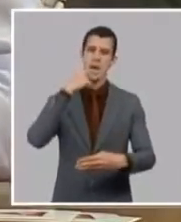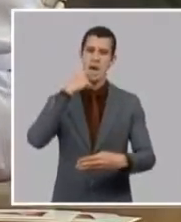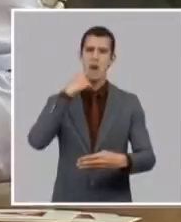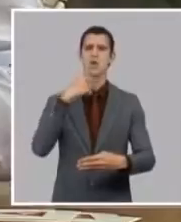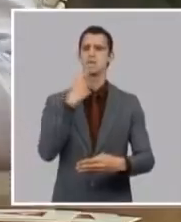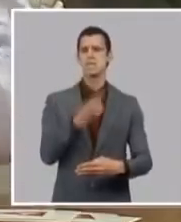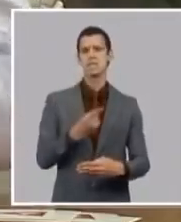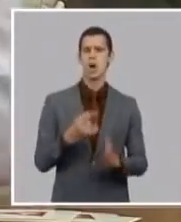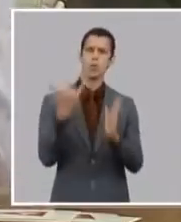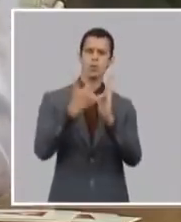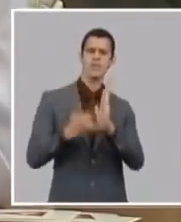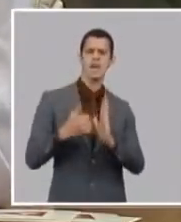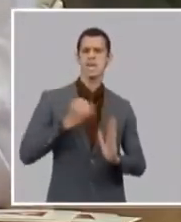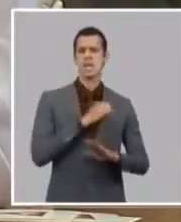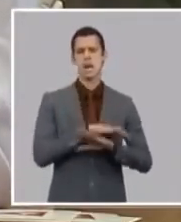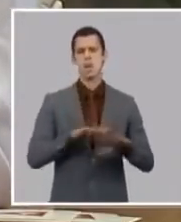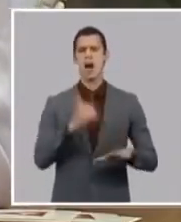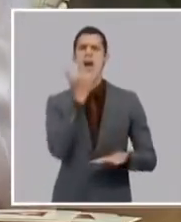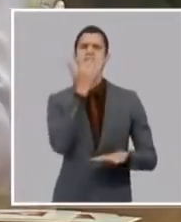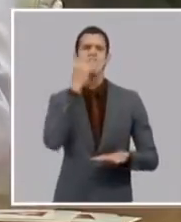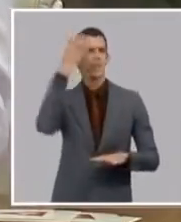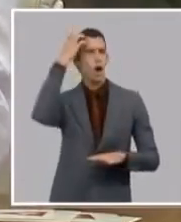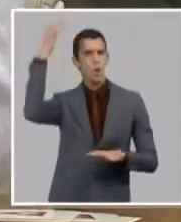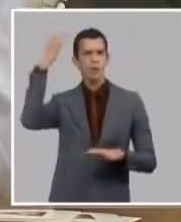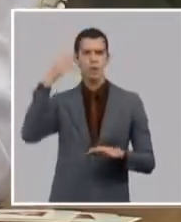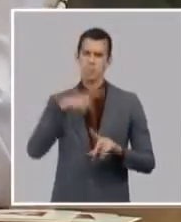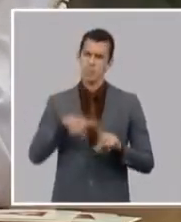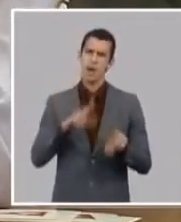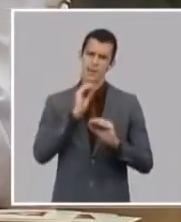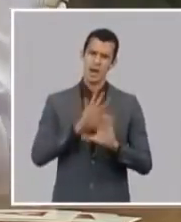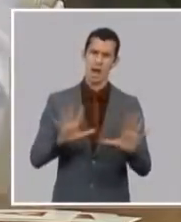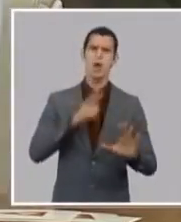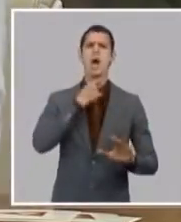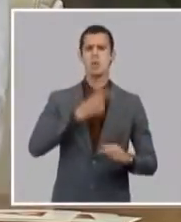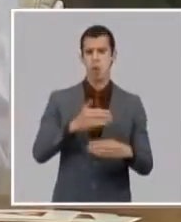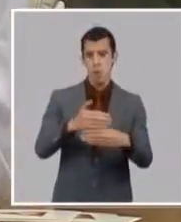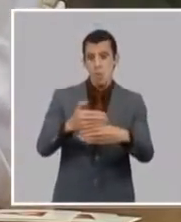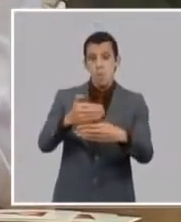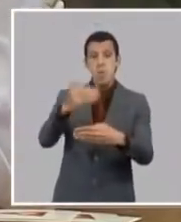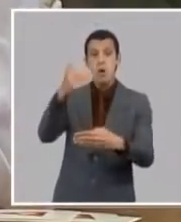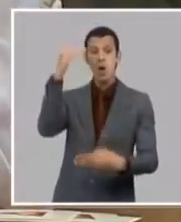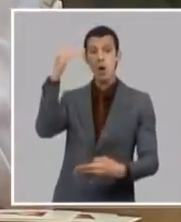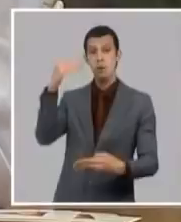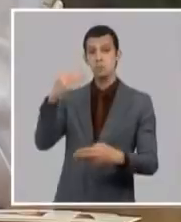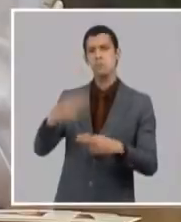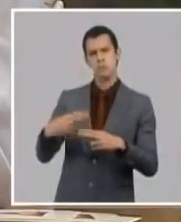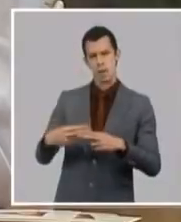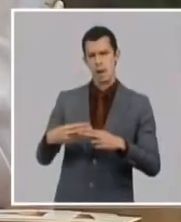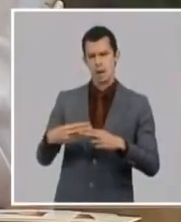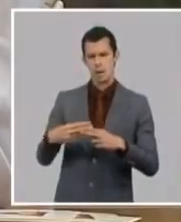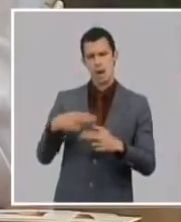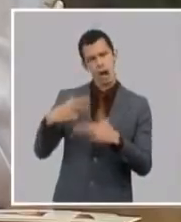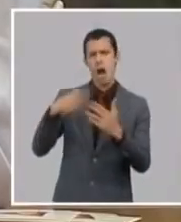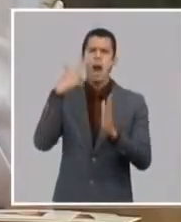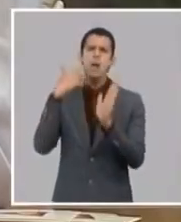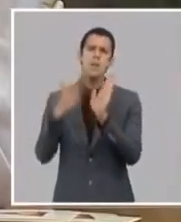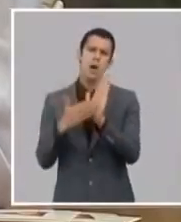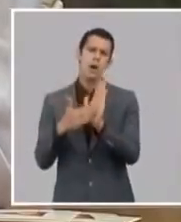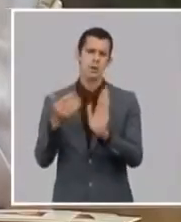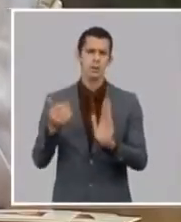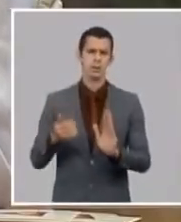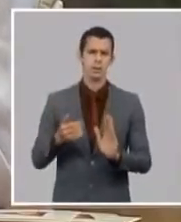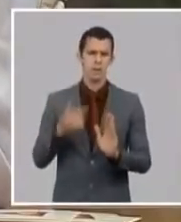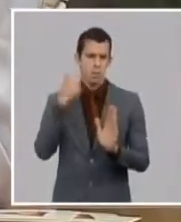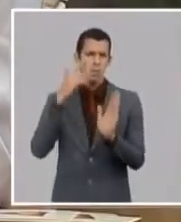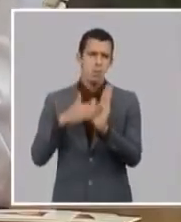igualdad de condiciones que somos incapaces que somos inefectivos que no podemos dar respuesta a los problemas y que las convicciones que